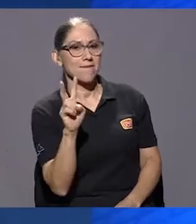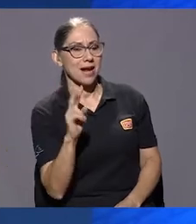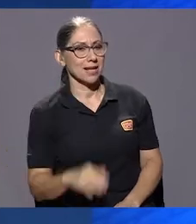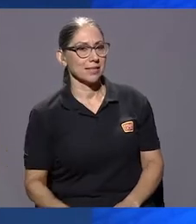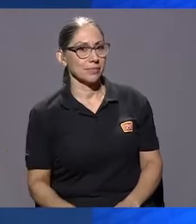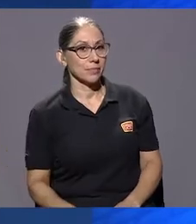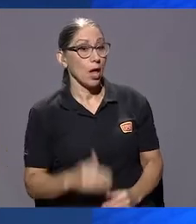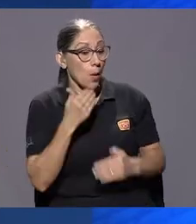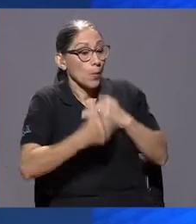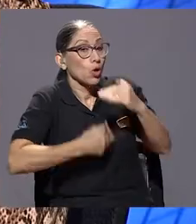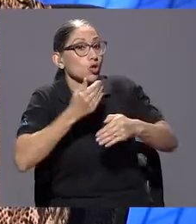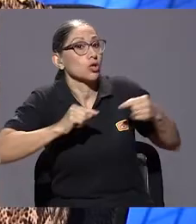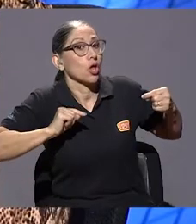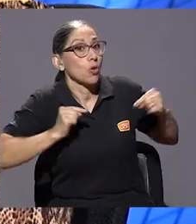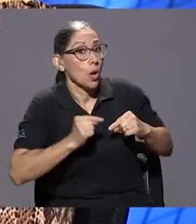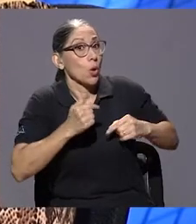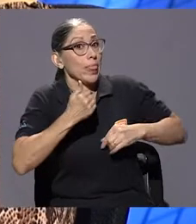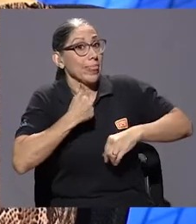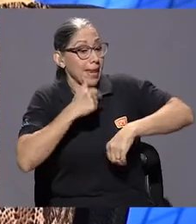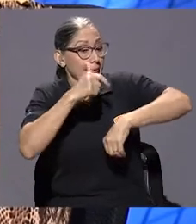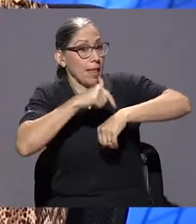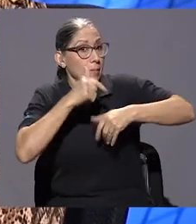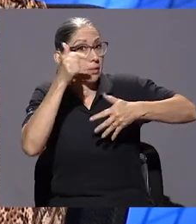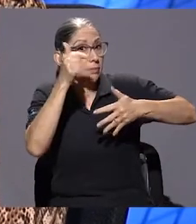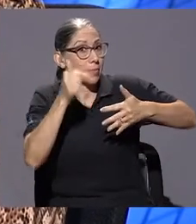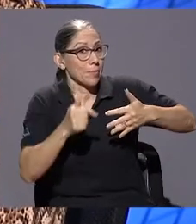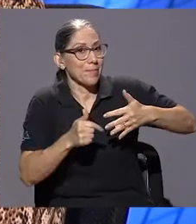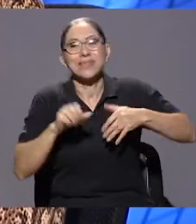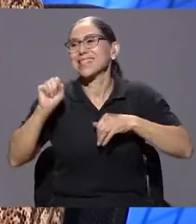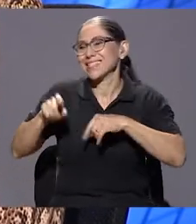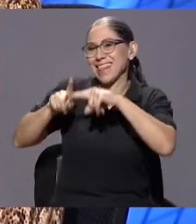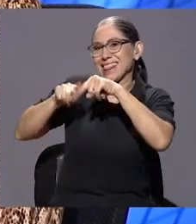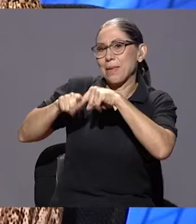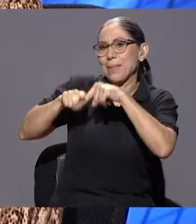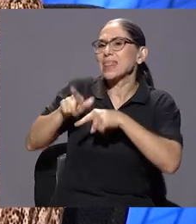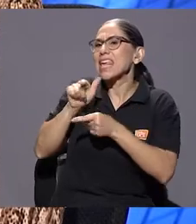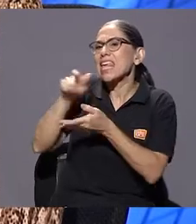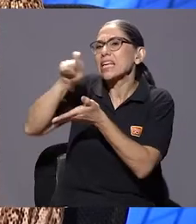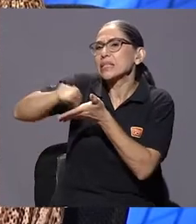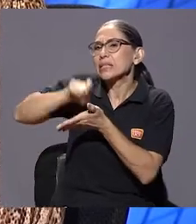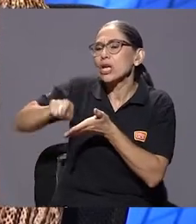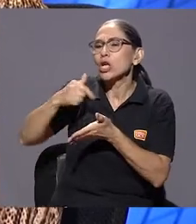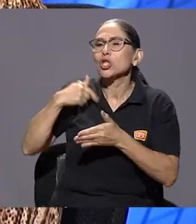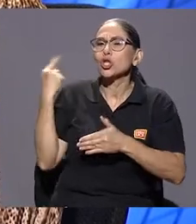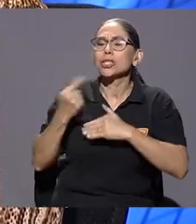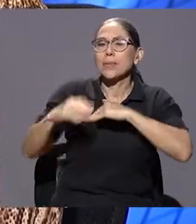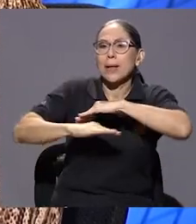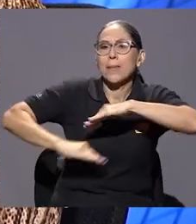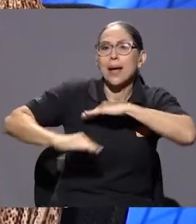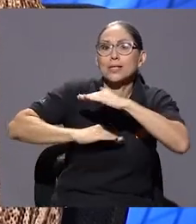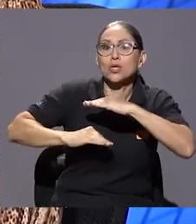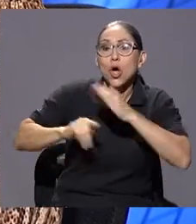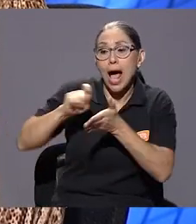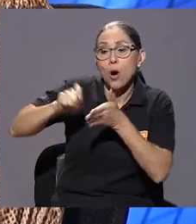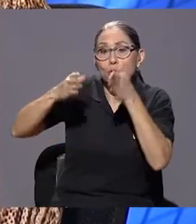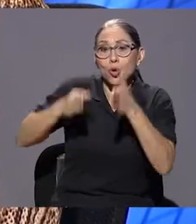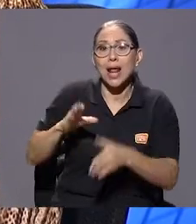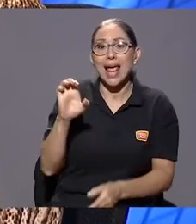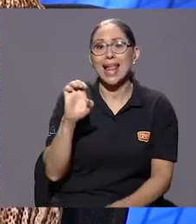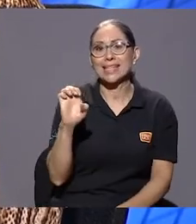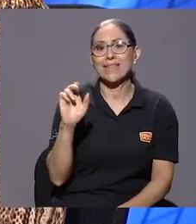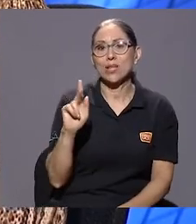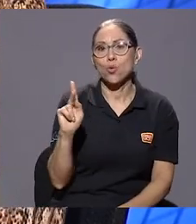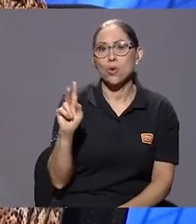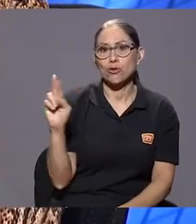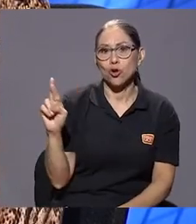duelo. Eso va a depender del autor. Yo siempre baso mi manera de abordaje en la autora Elizabeth Kubler-Ross, que ella utiliza específicamente cinco,